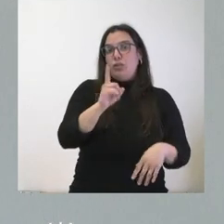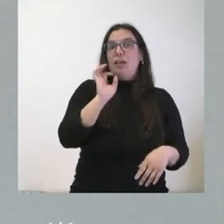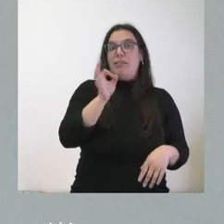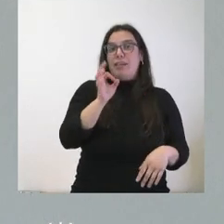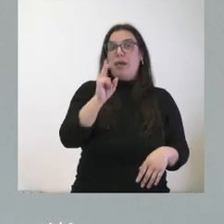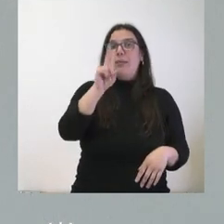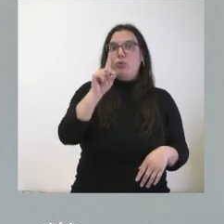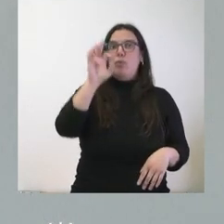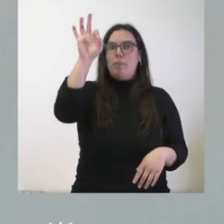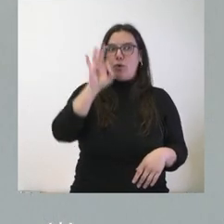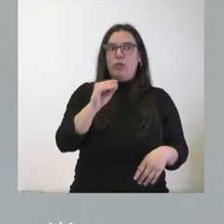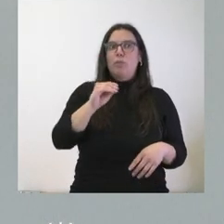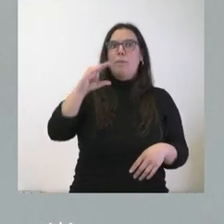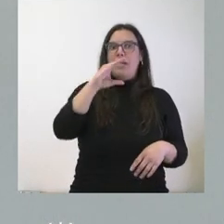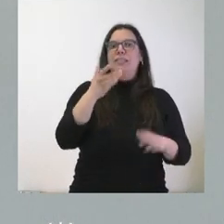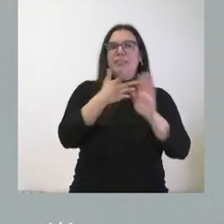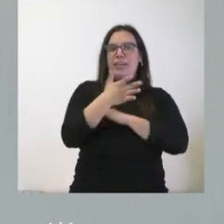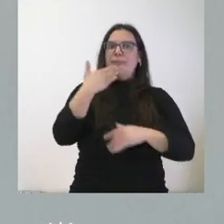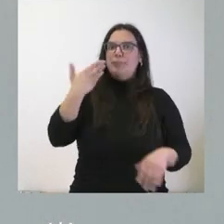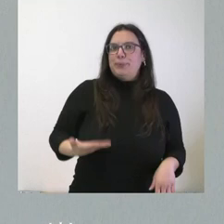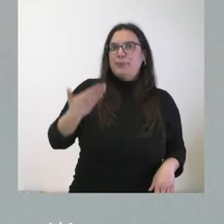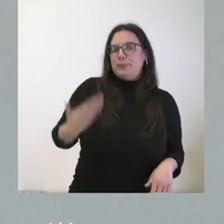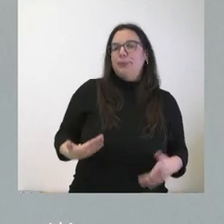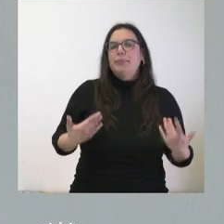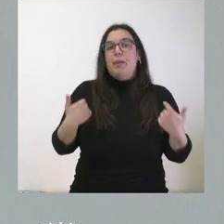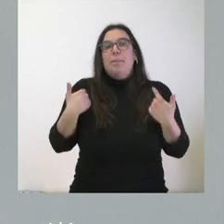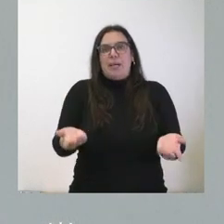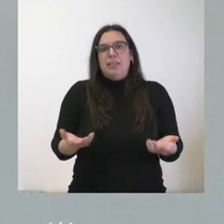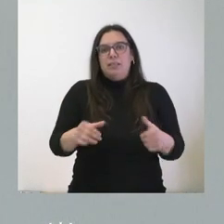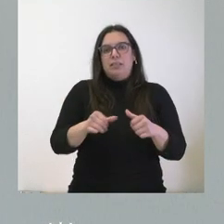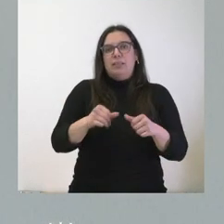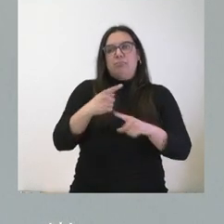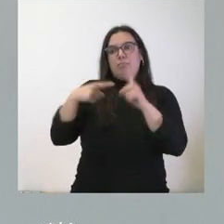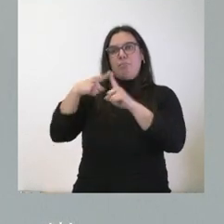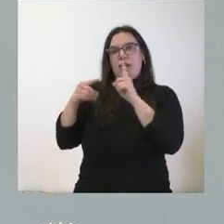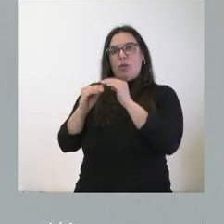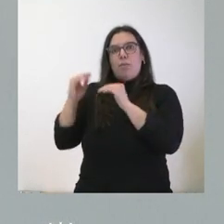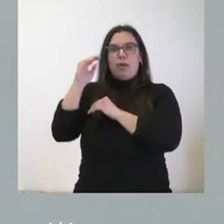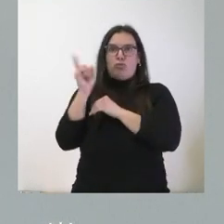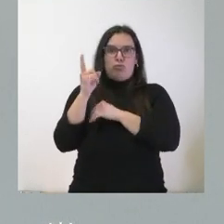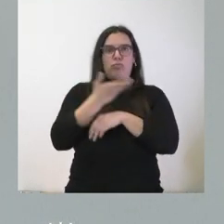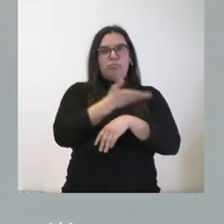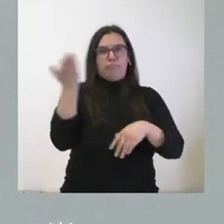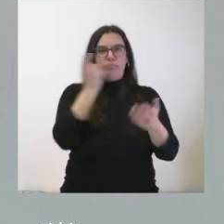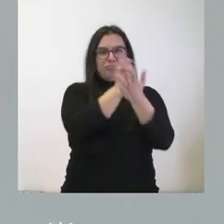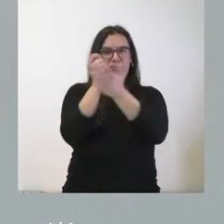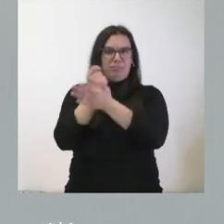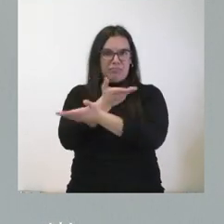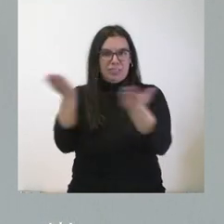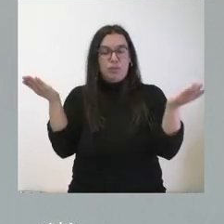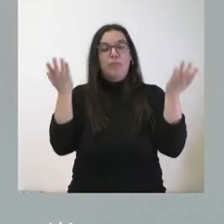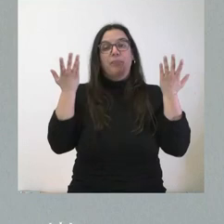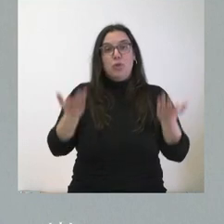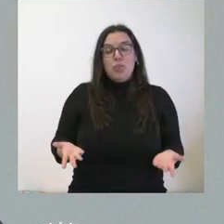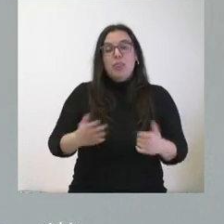21% es una cantidad relevante y, lógicamente, mucho más de lo que es el incremento medio del conjunto de las retribuciones. Con esta cantidad,